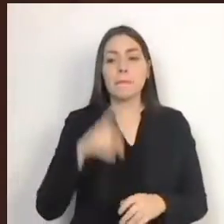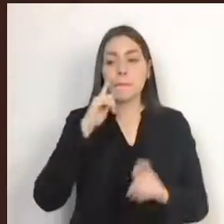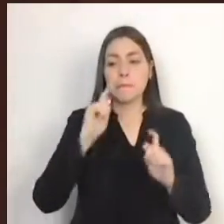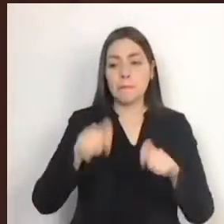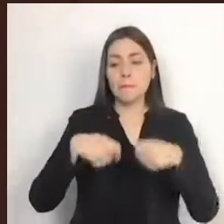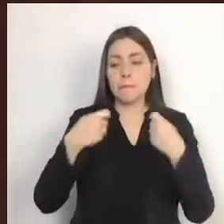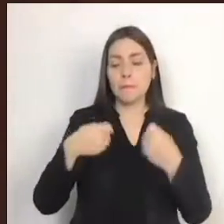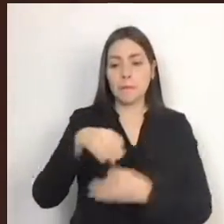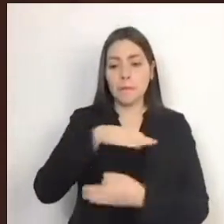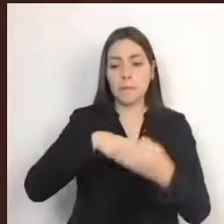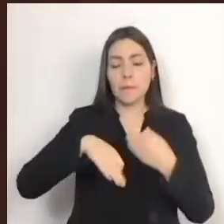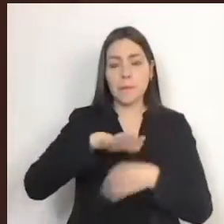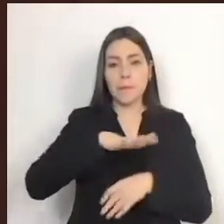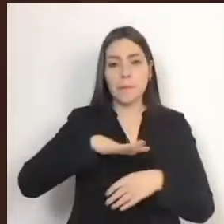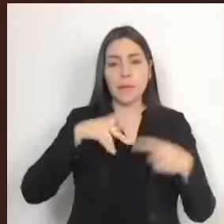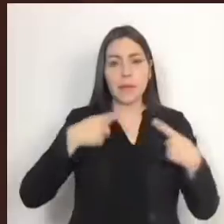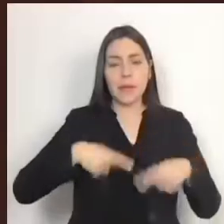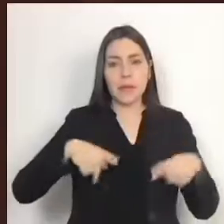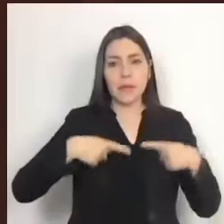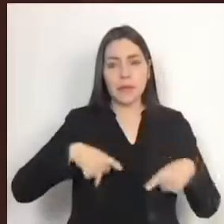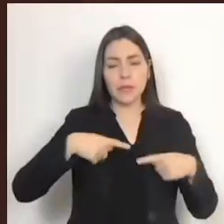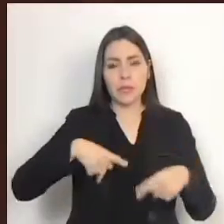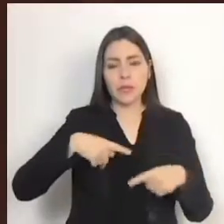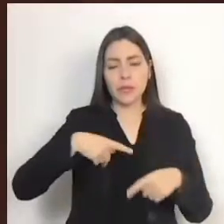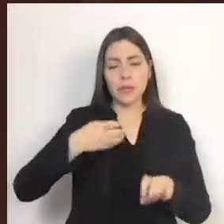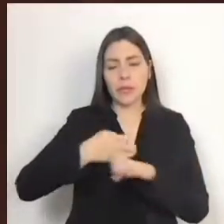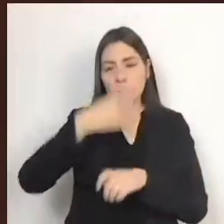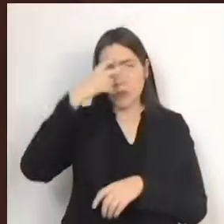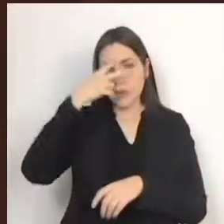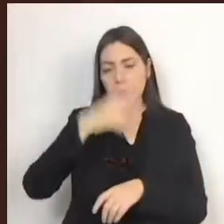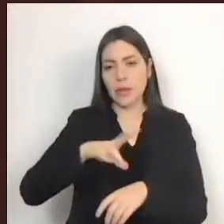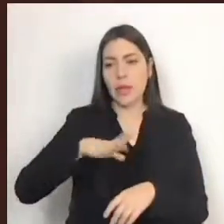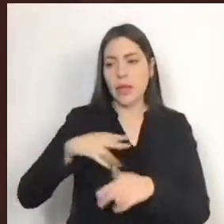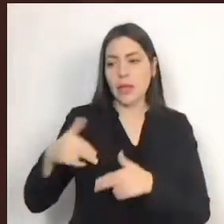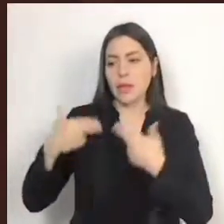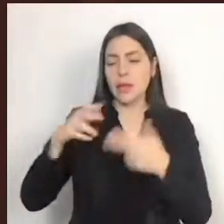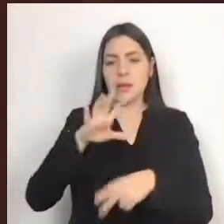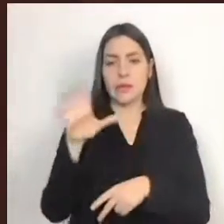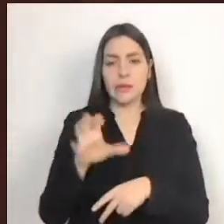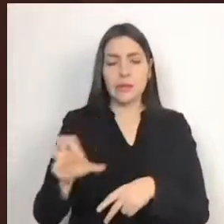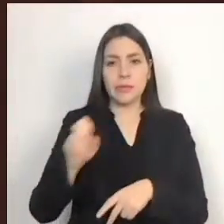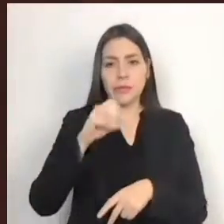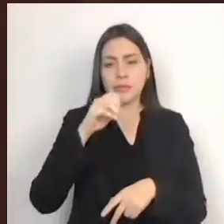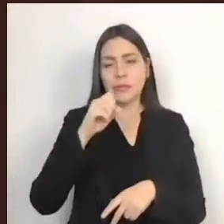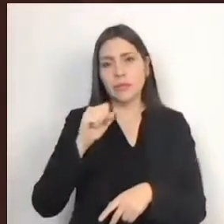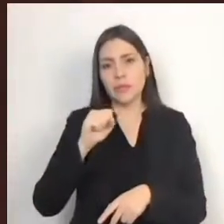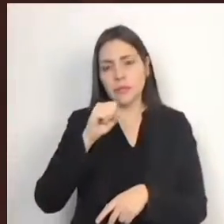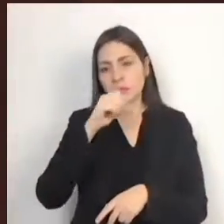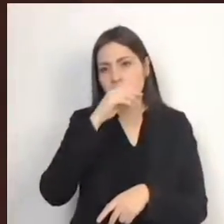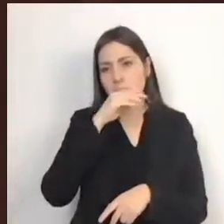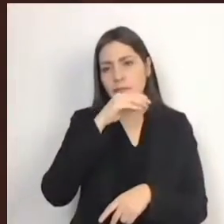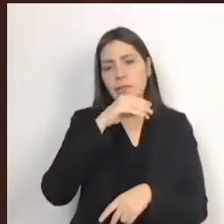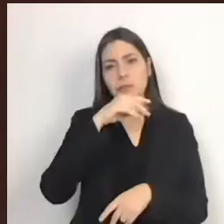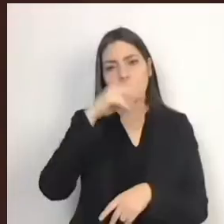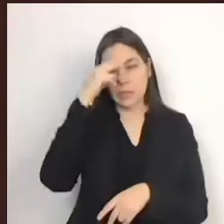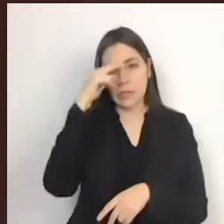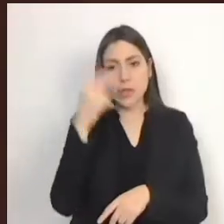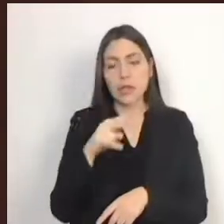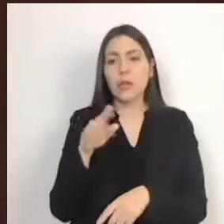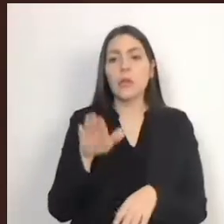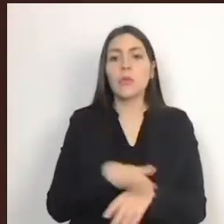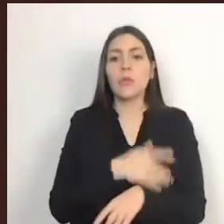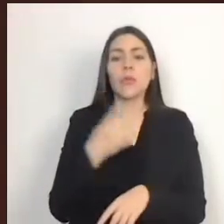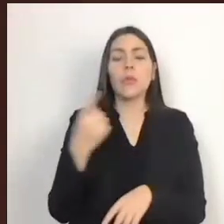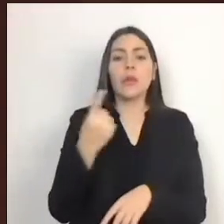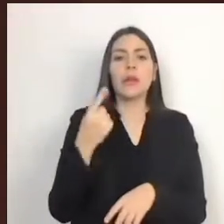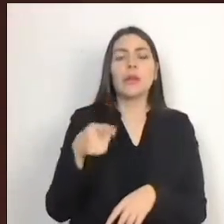afromexicana mexiquense en nuestra norma es indispensable, al ser un tema que nace de y por el